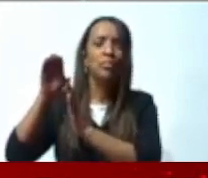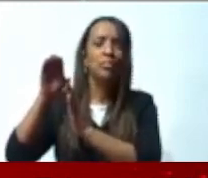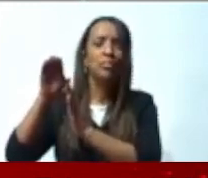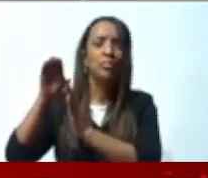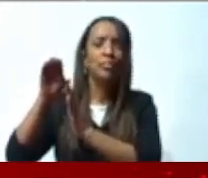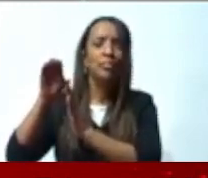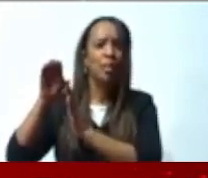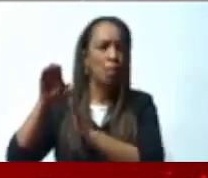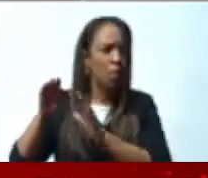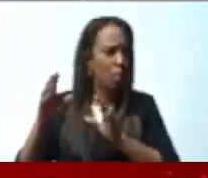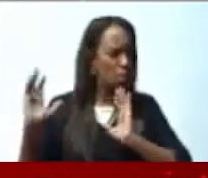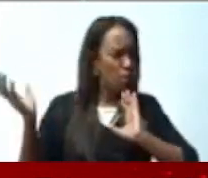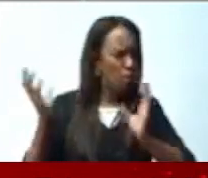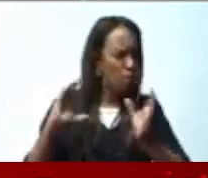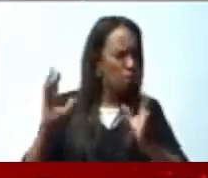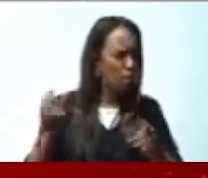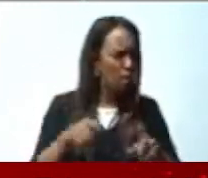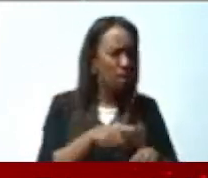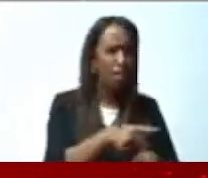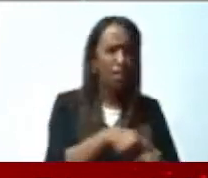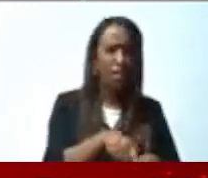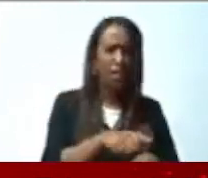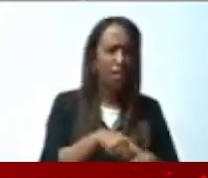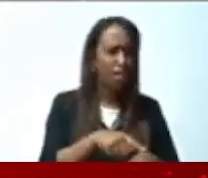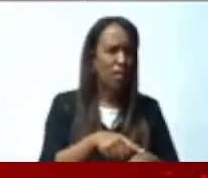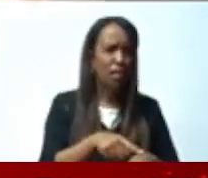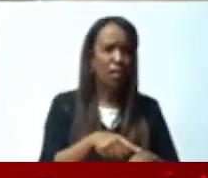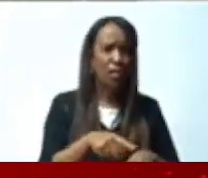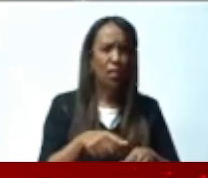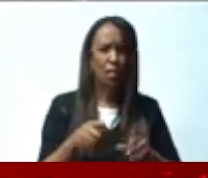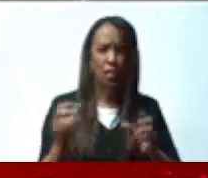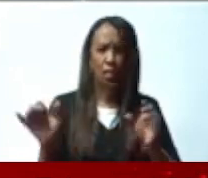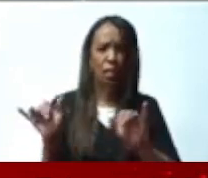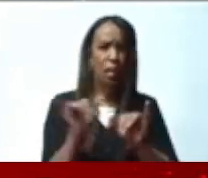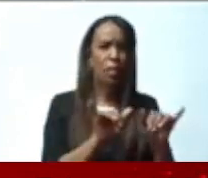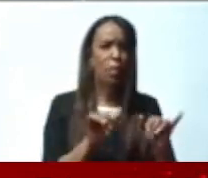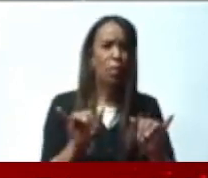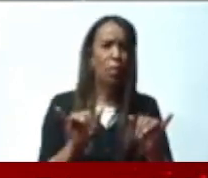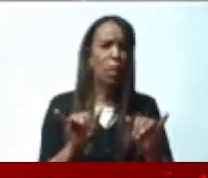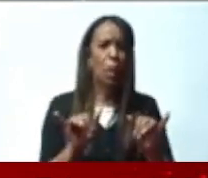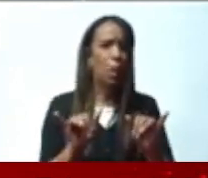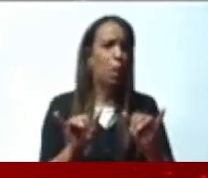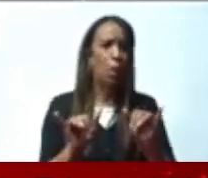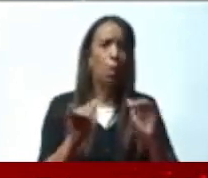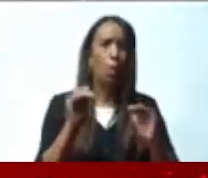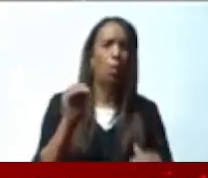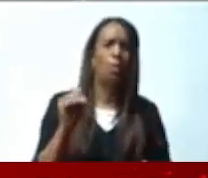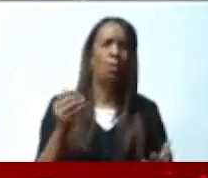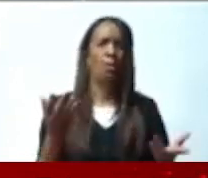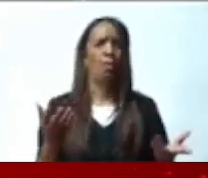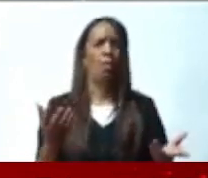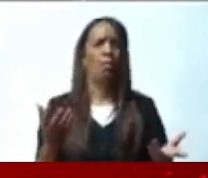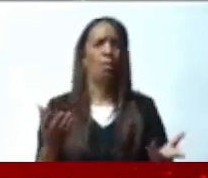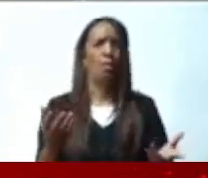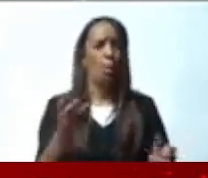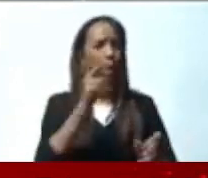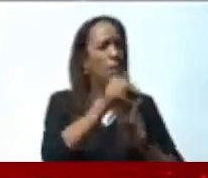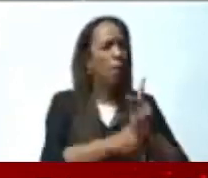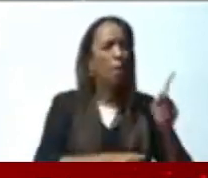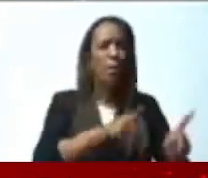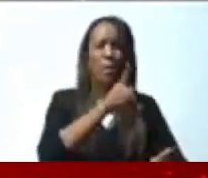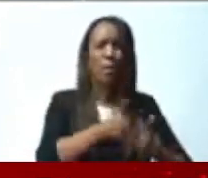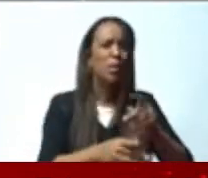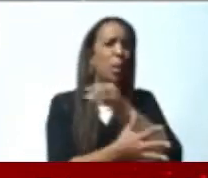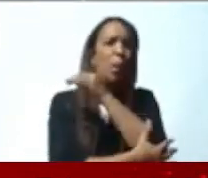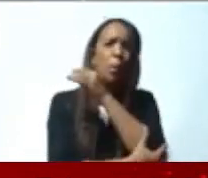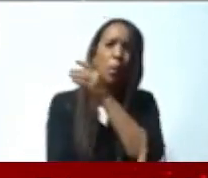los salarios de miseria, produciendo 70 años, ininterrumpidos, produciendo riqueza, los trabajadores de este